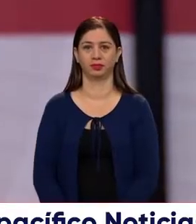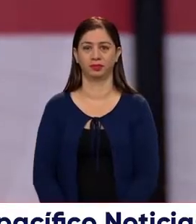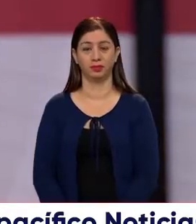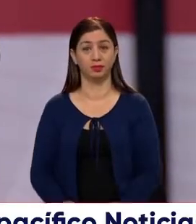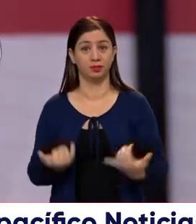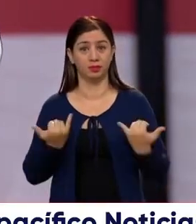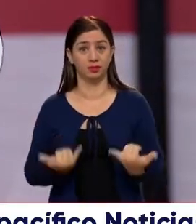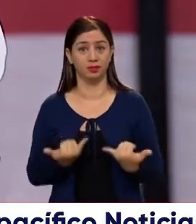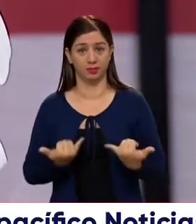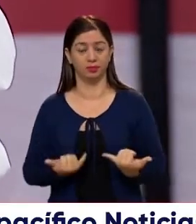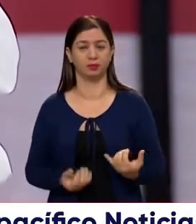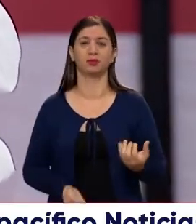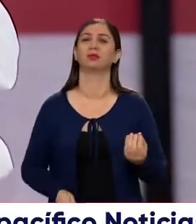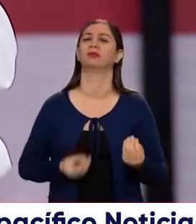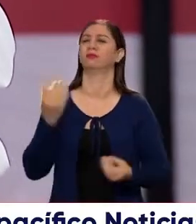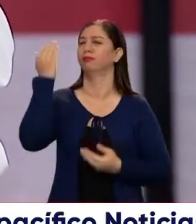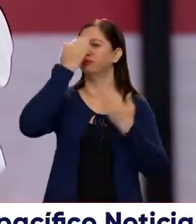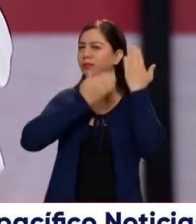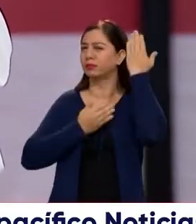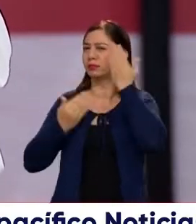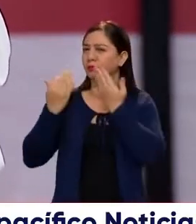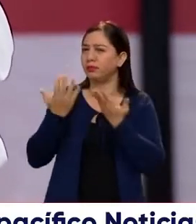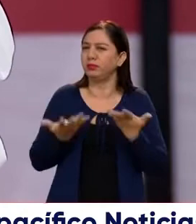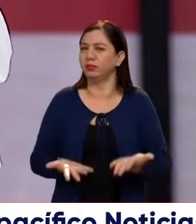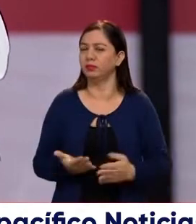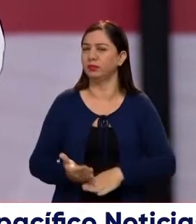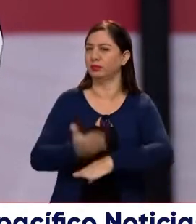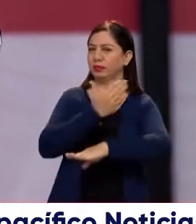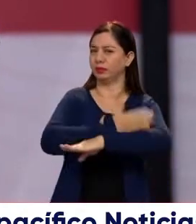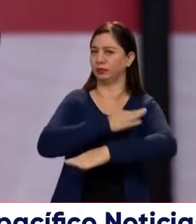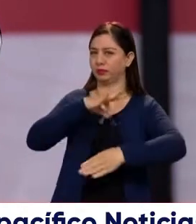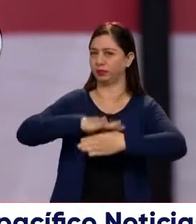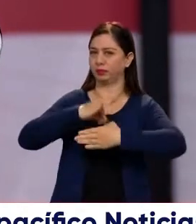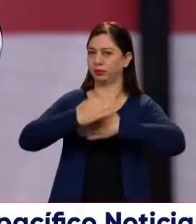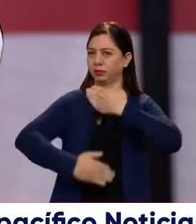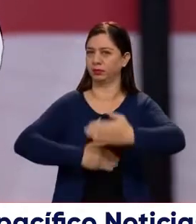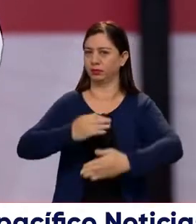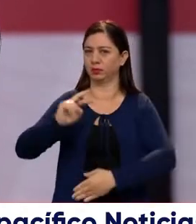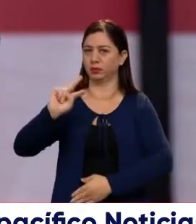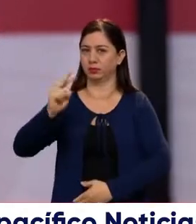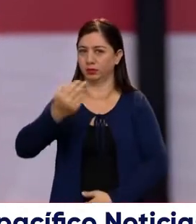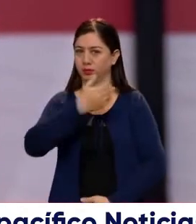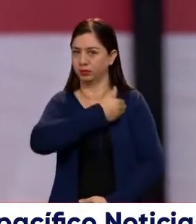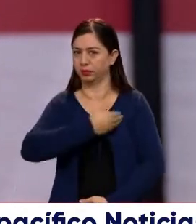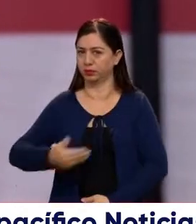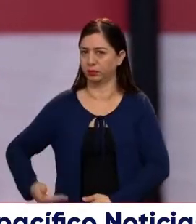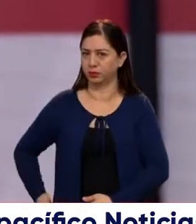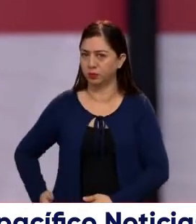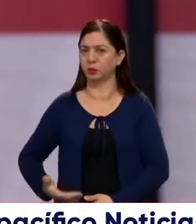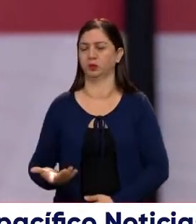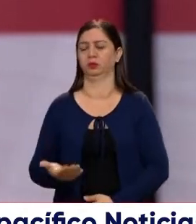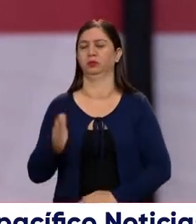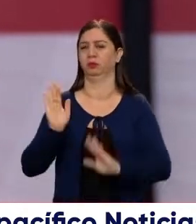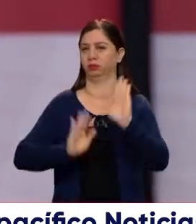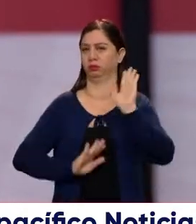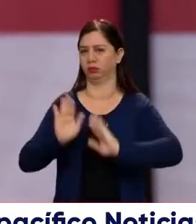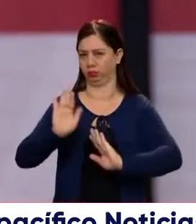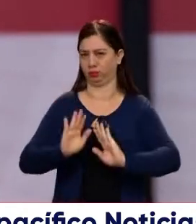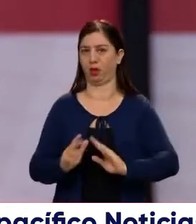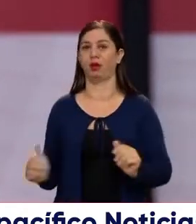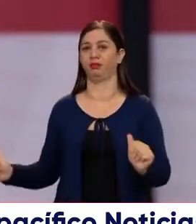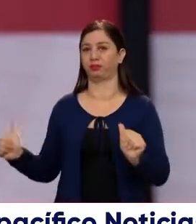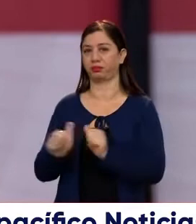Vamos ahora con el análisis previo a la jornada electoral de segunda vuelta presidencial aquí en Colombia. Por eso nos acompañan